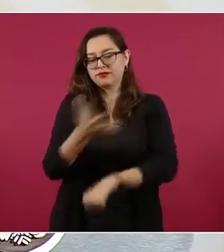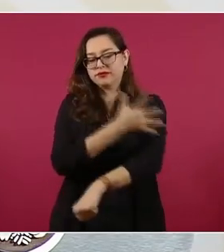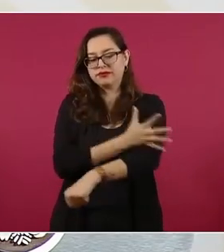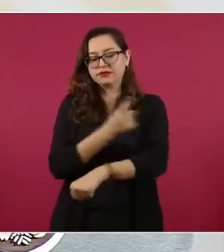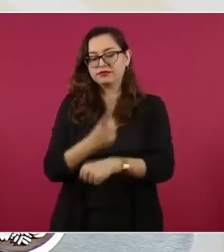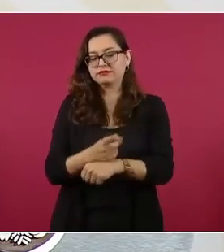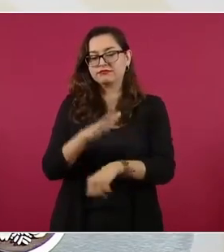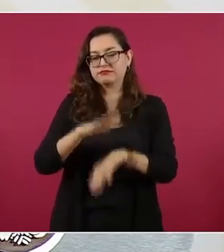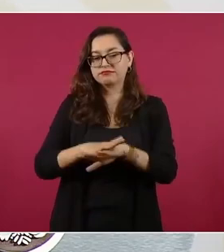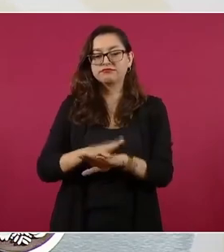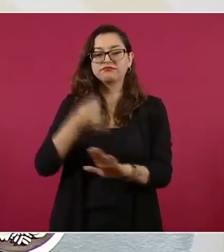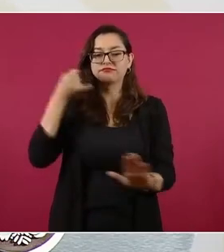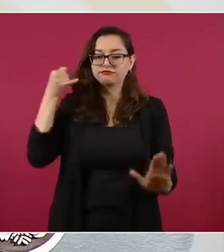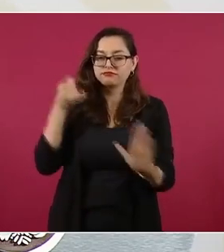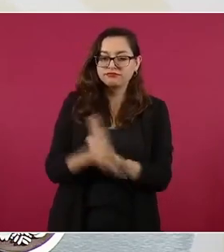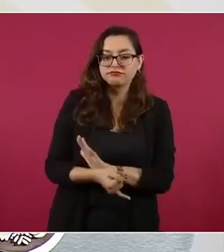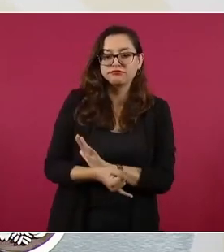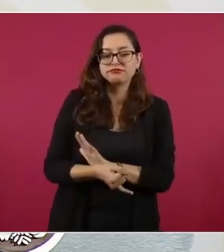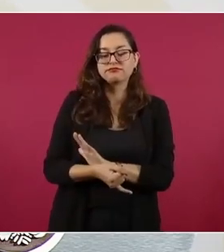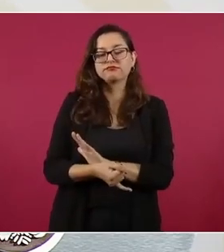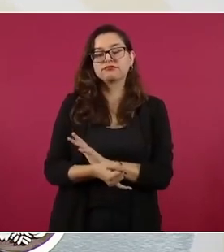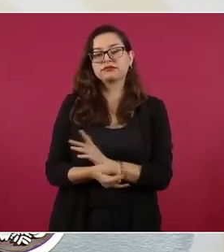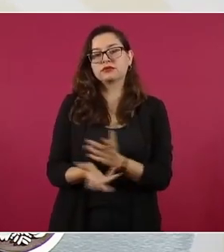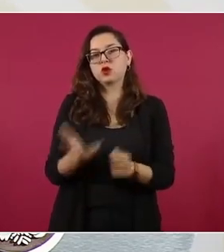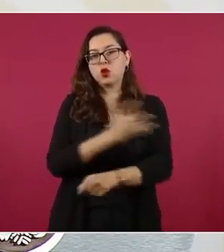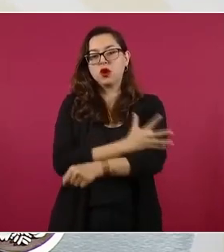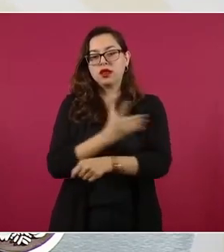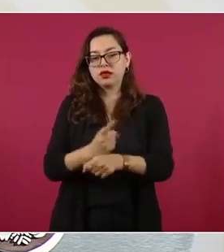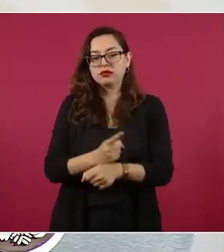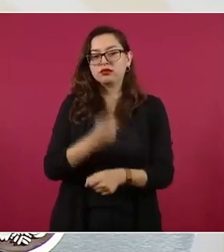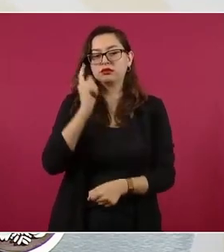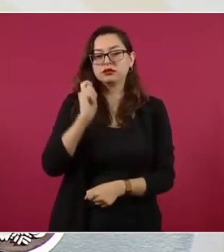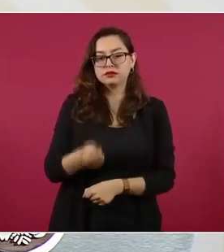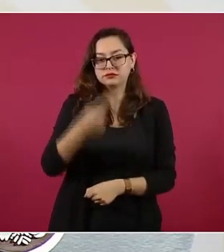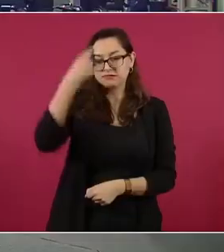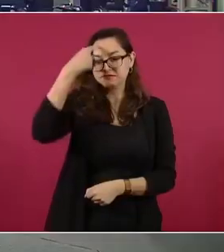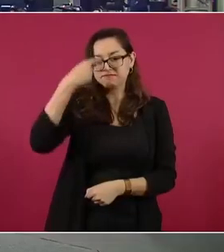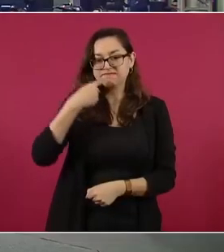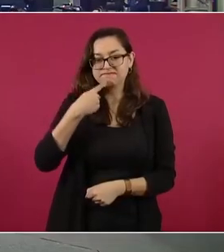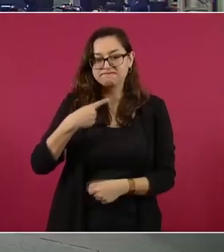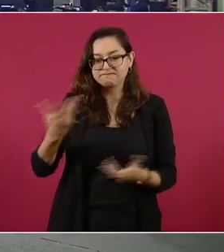incluye la congruencia. Pero bueno,